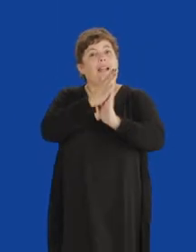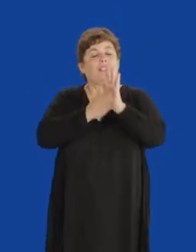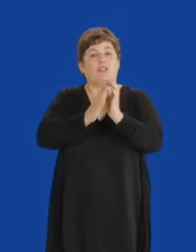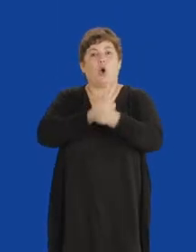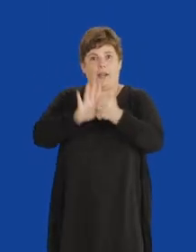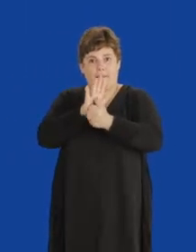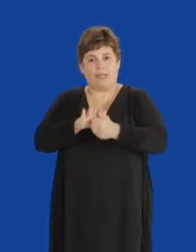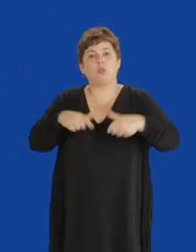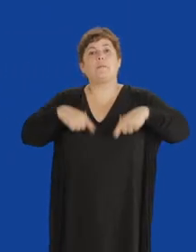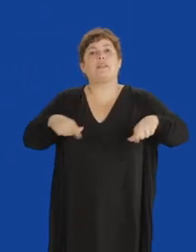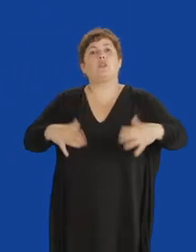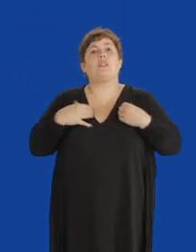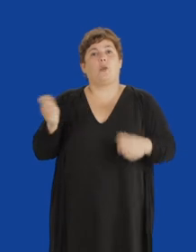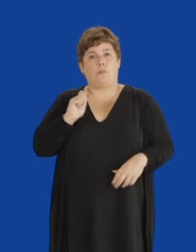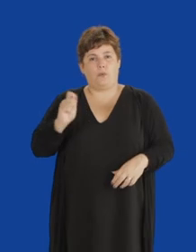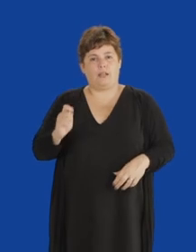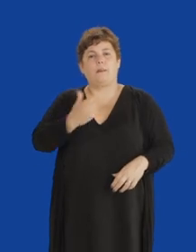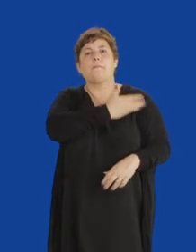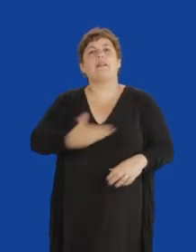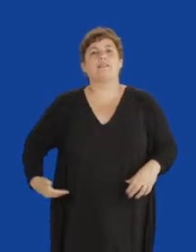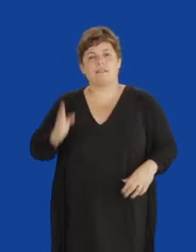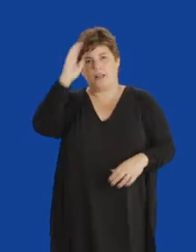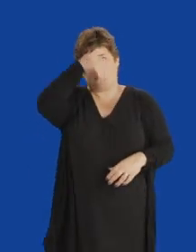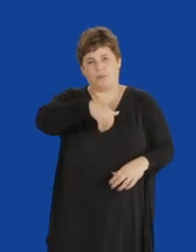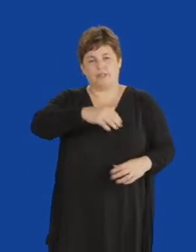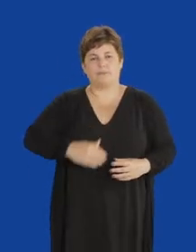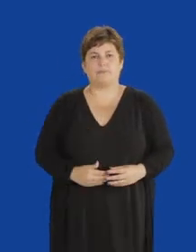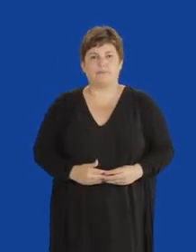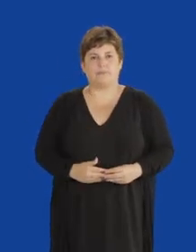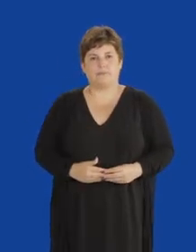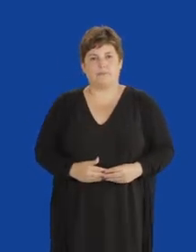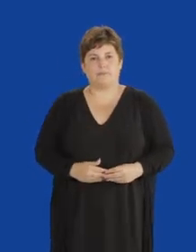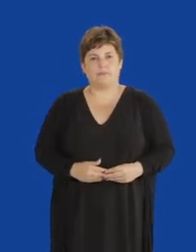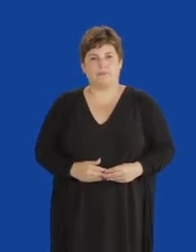Nacional Coronavirus. Ministerio de Salud Pública. Presidencia de la República.